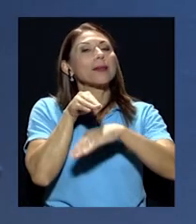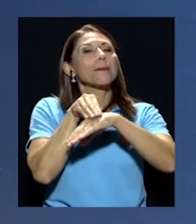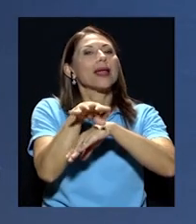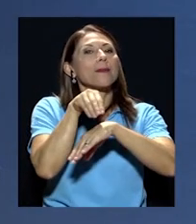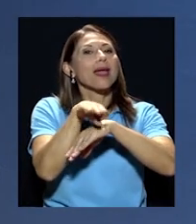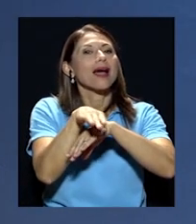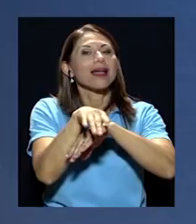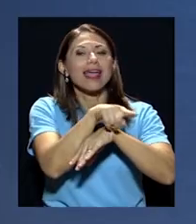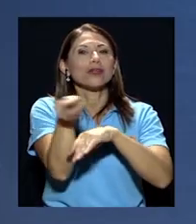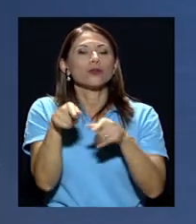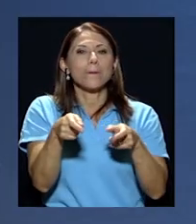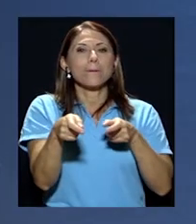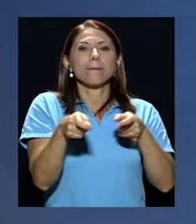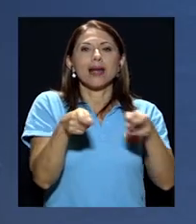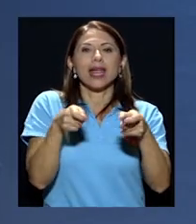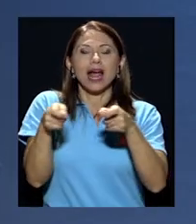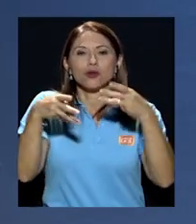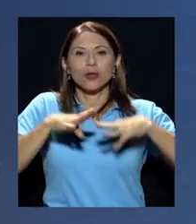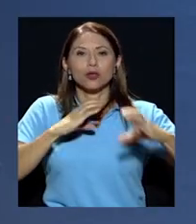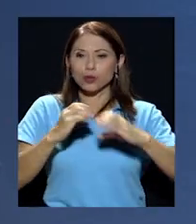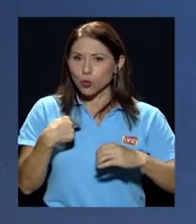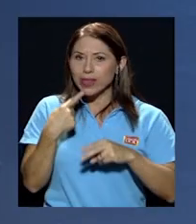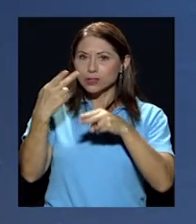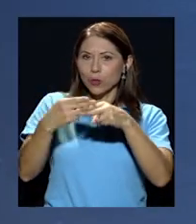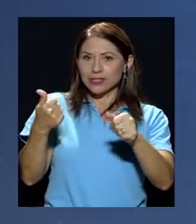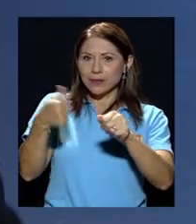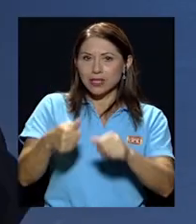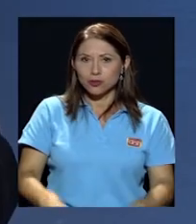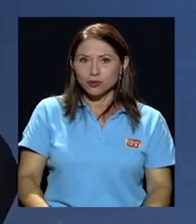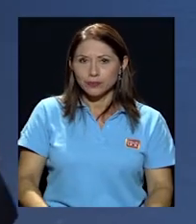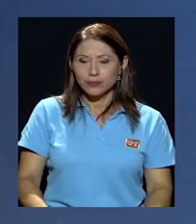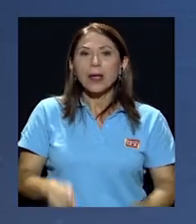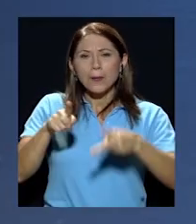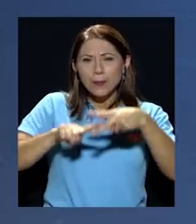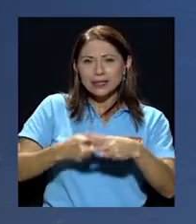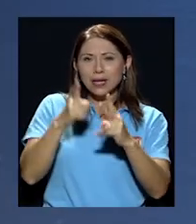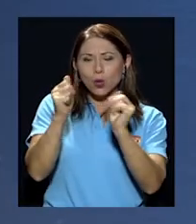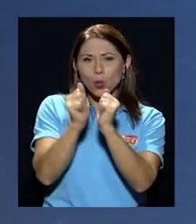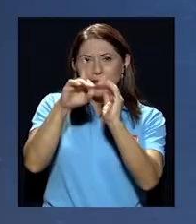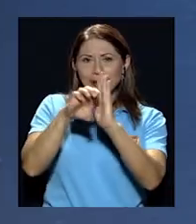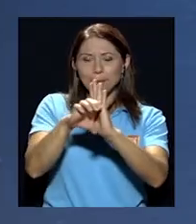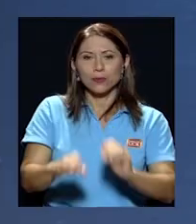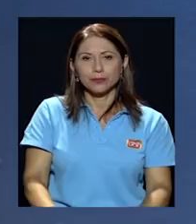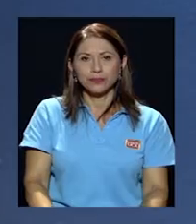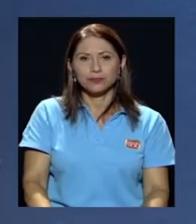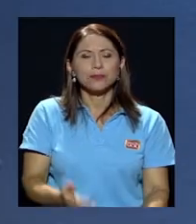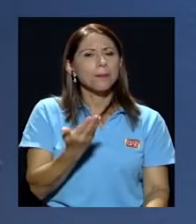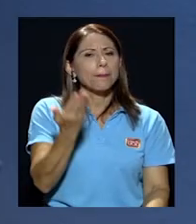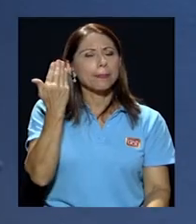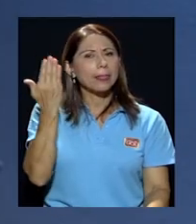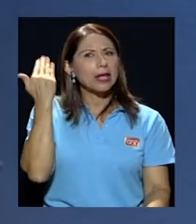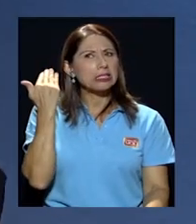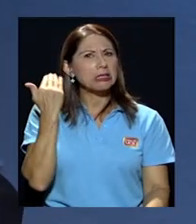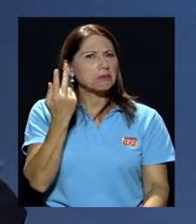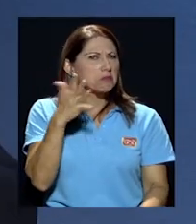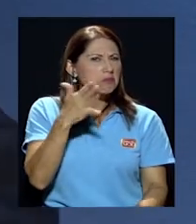comunicación y voy a hablar nombres y apellidos déjenme empezar con un ejemplo hace un par